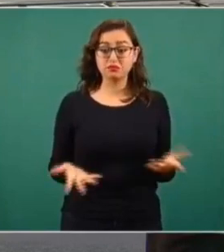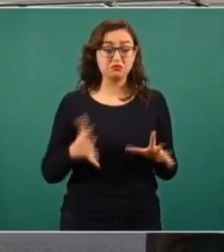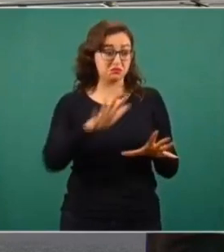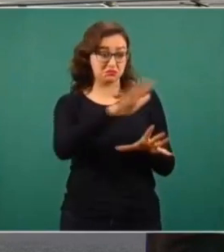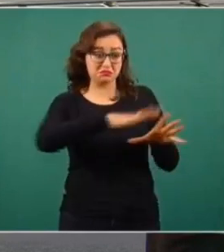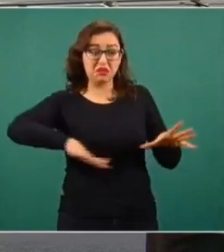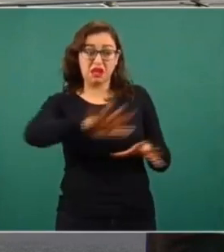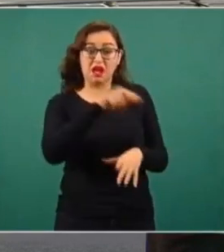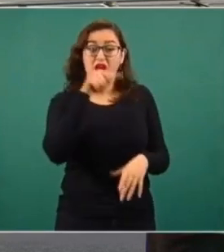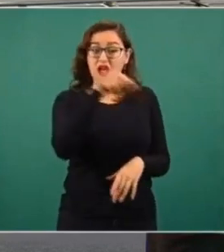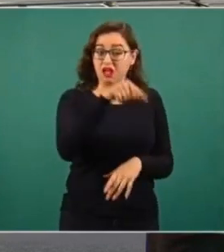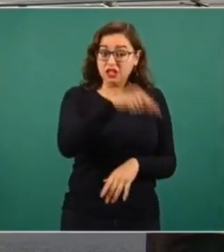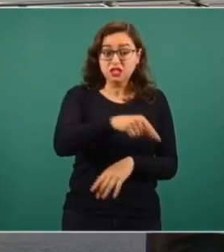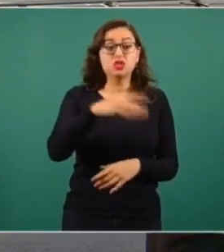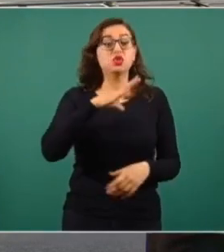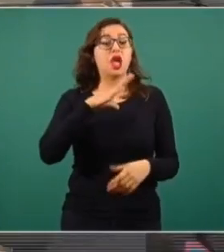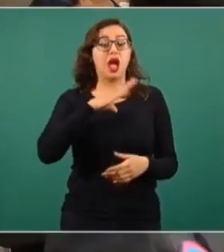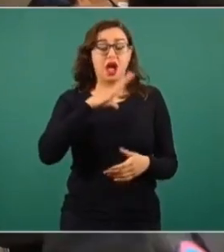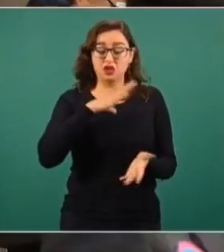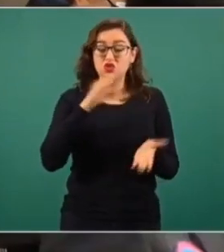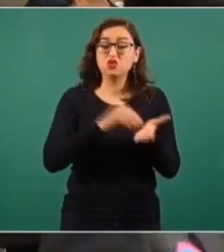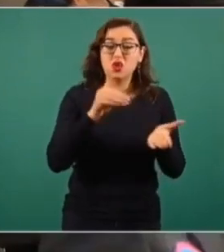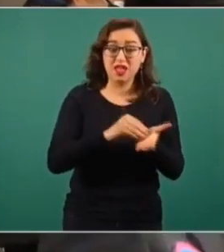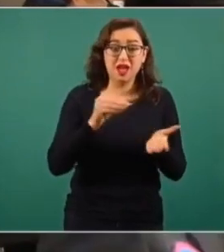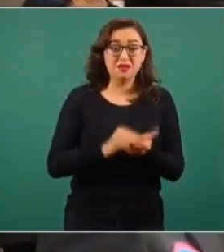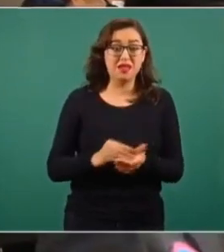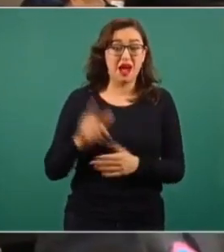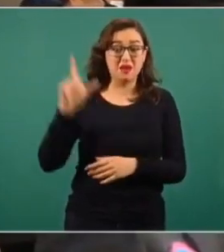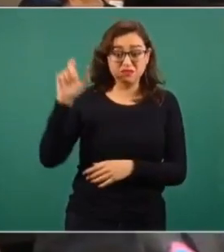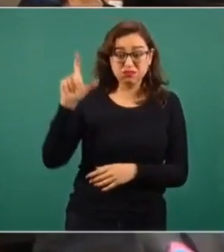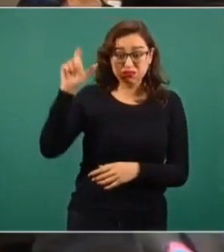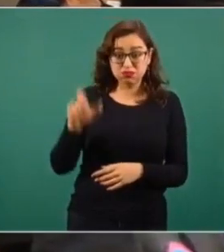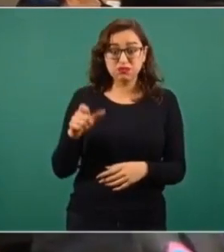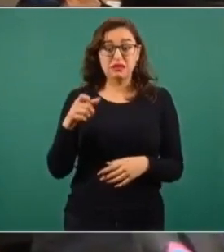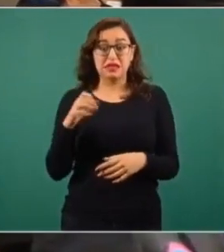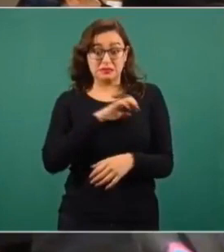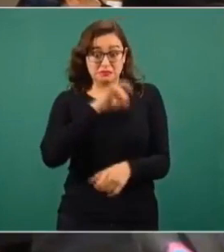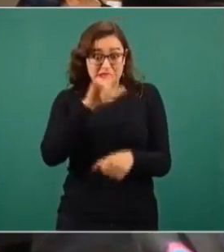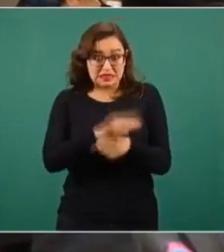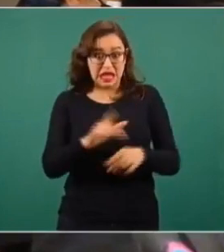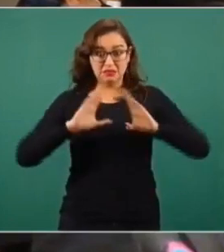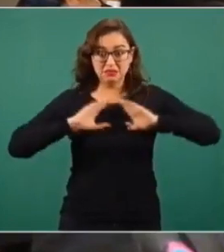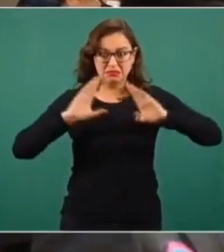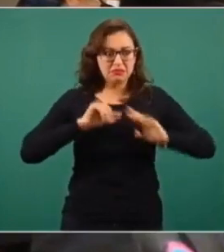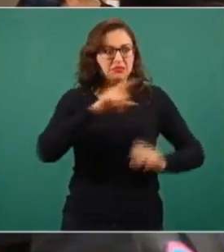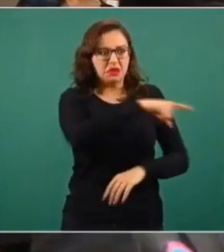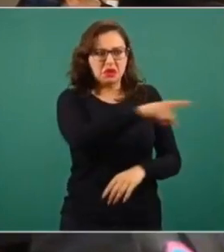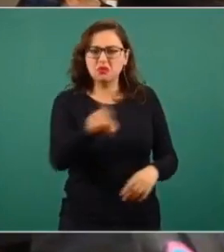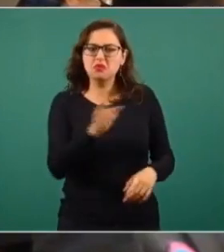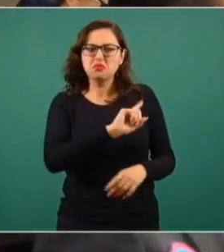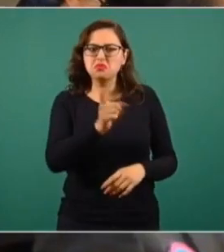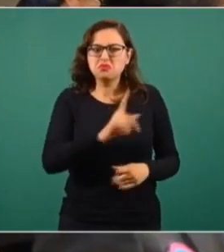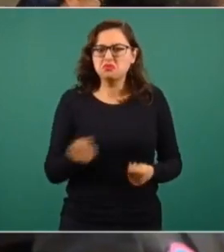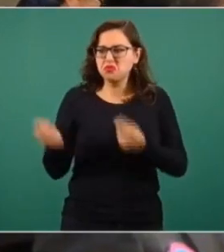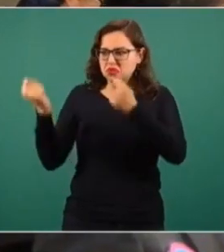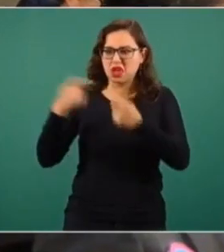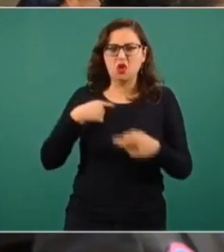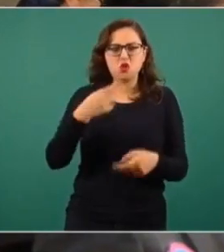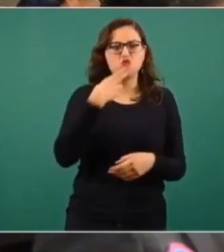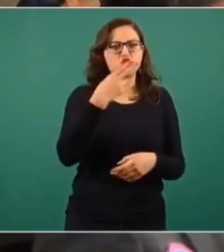región? ¿Algún tipo de programa de desarme para la región? ¿Y cuándo asistirá a